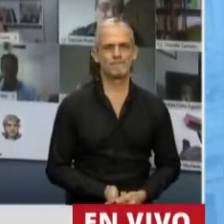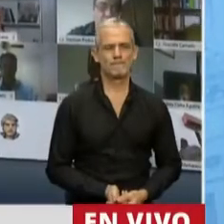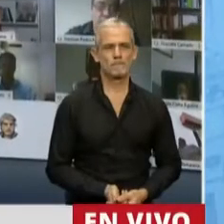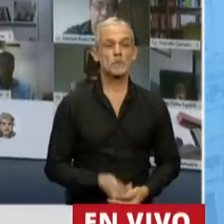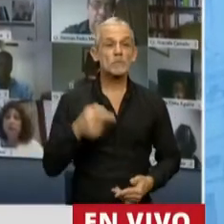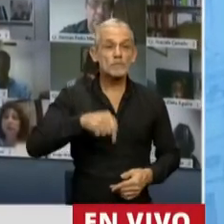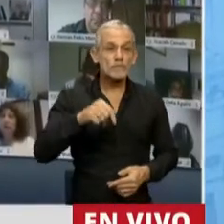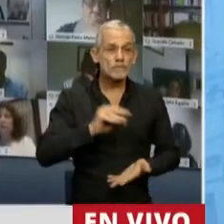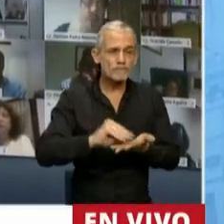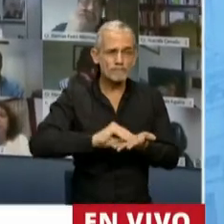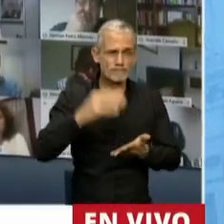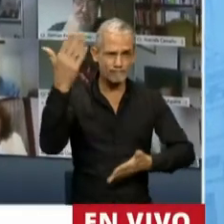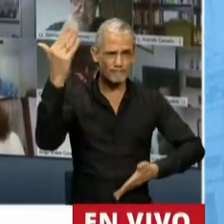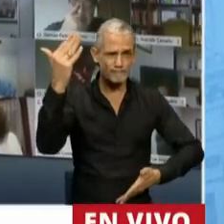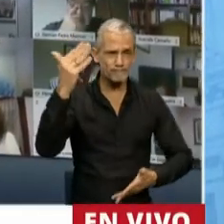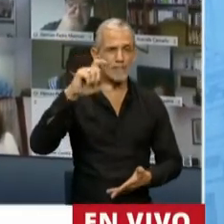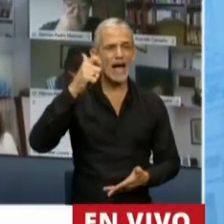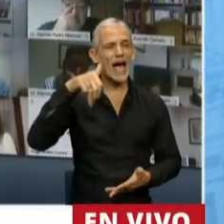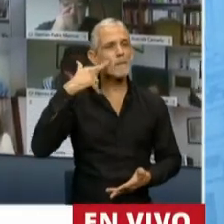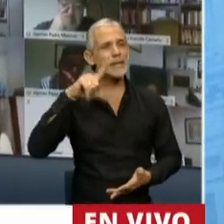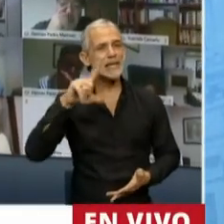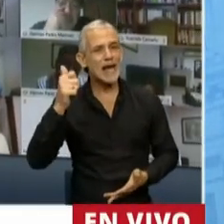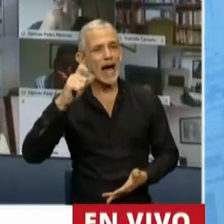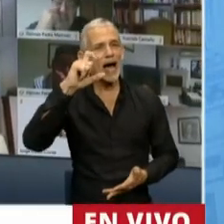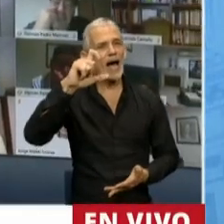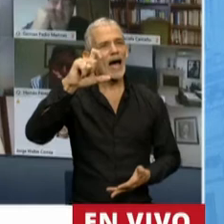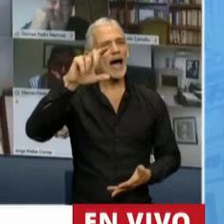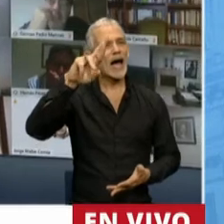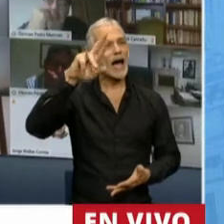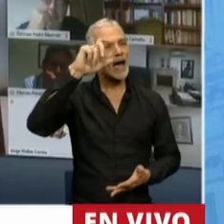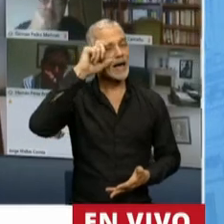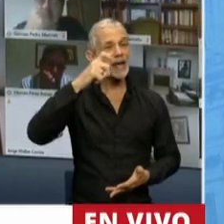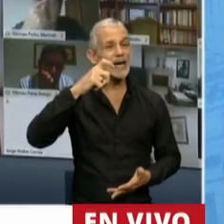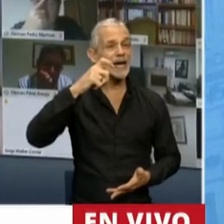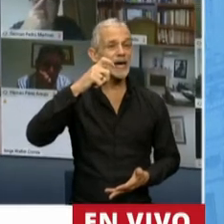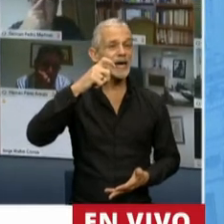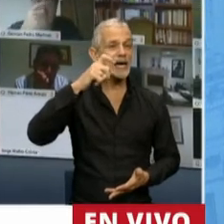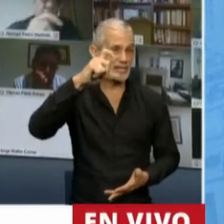Tiene la palabra la diputada Camila Crescimbeni.